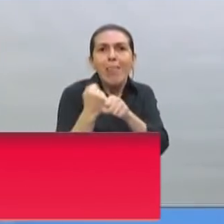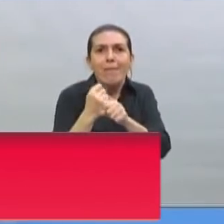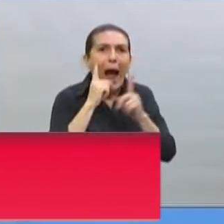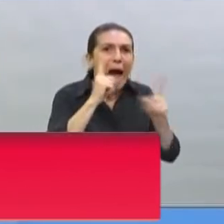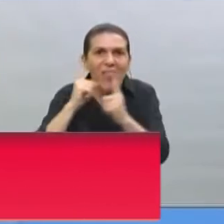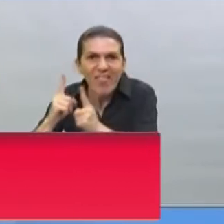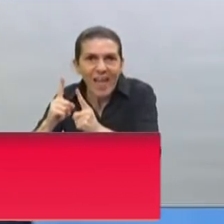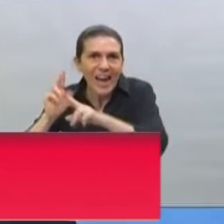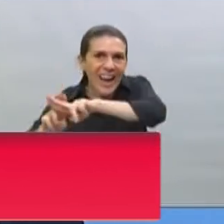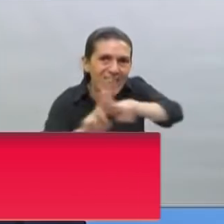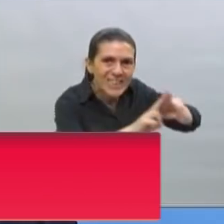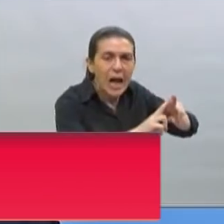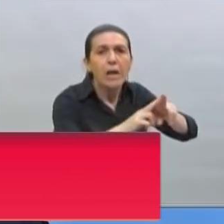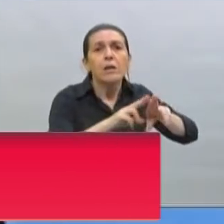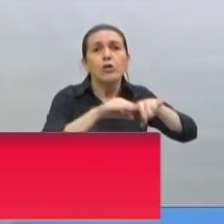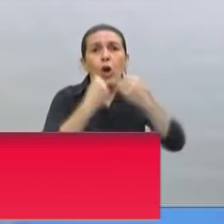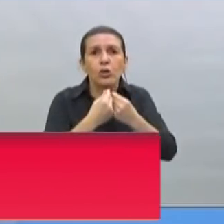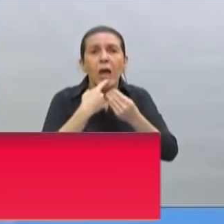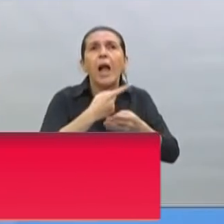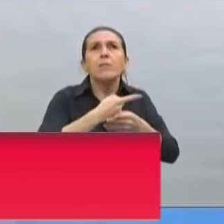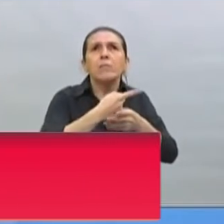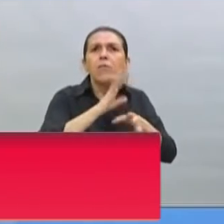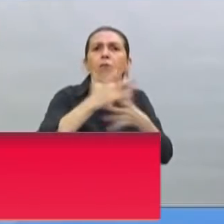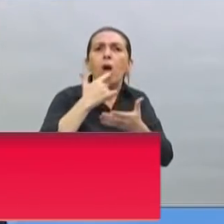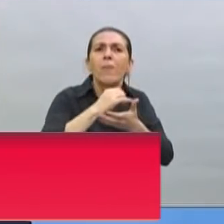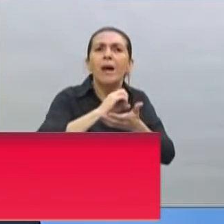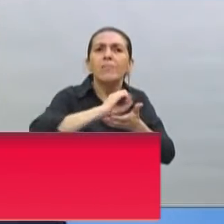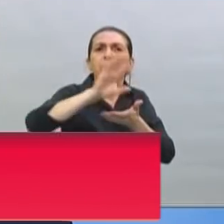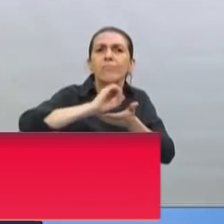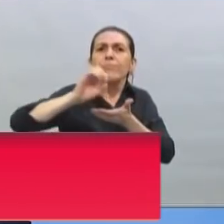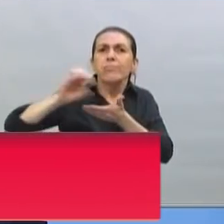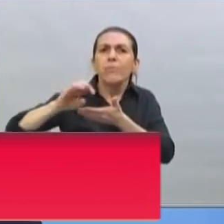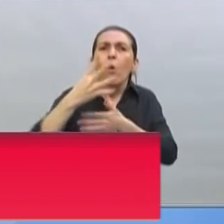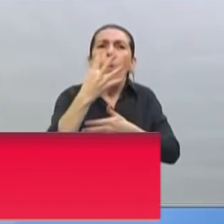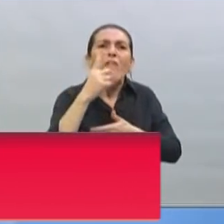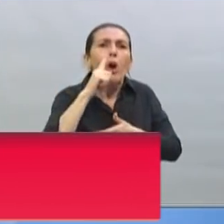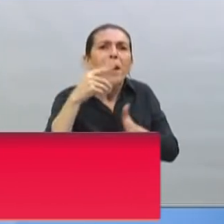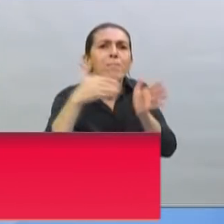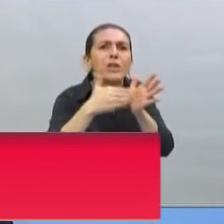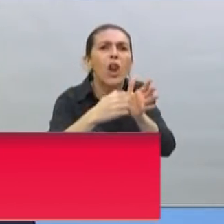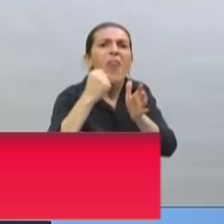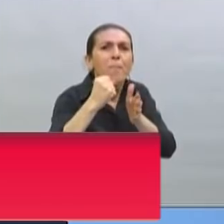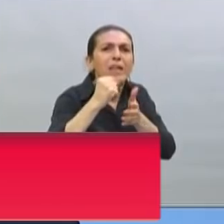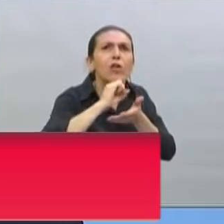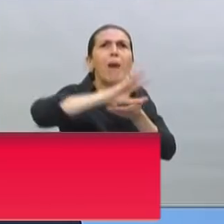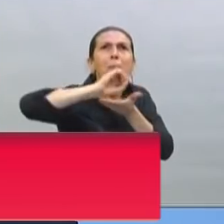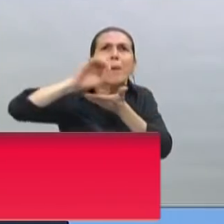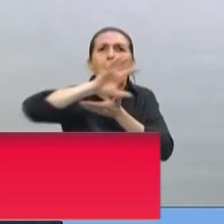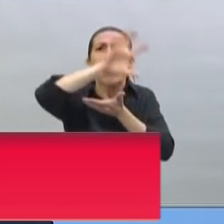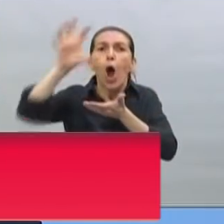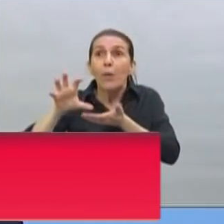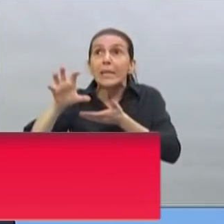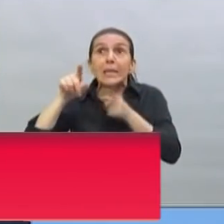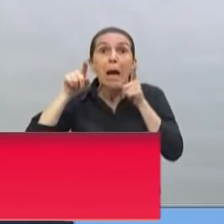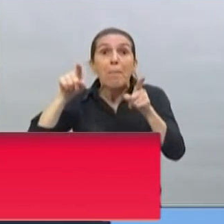total, derivamos a las provincias, a modo de transferencias, más de 4.000 millones de pesos, para que las provincias también